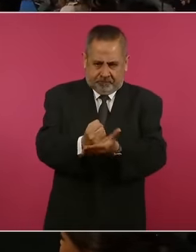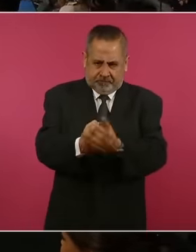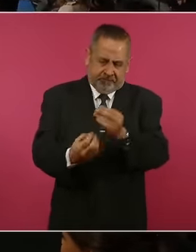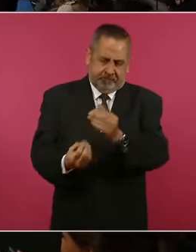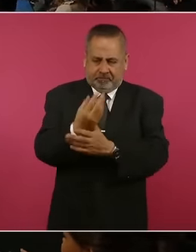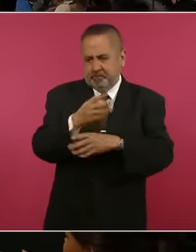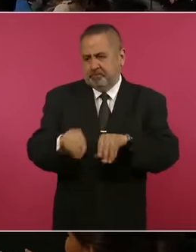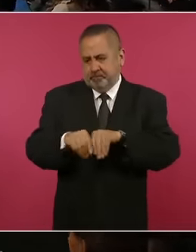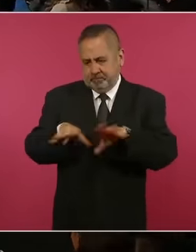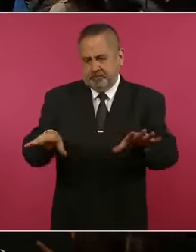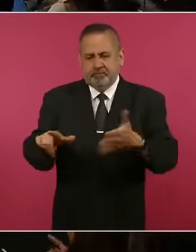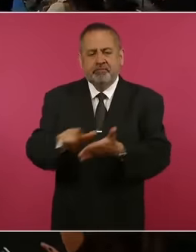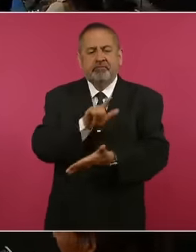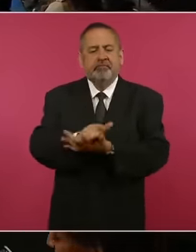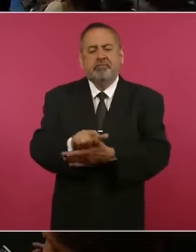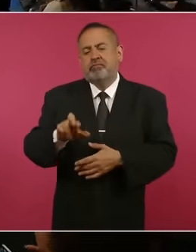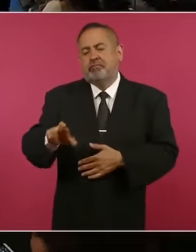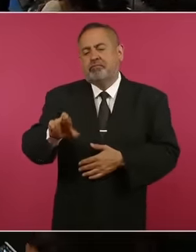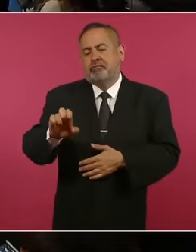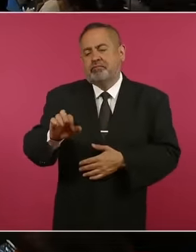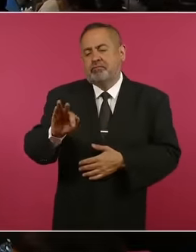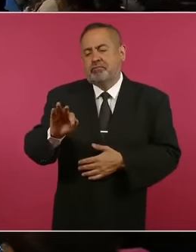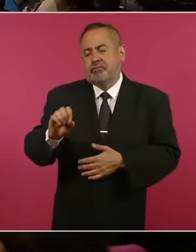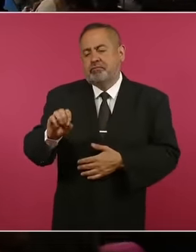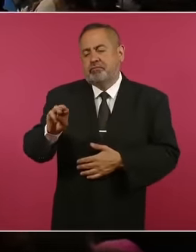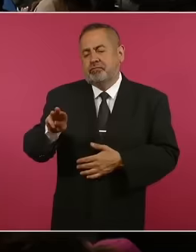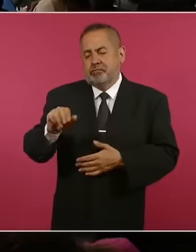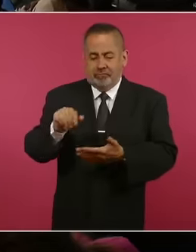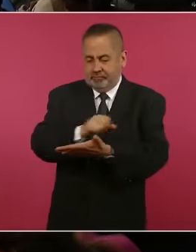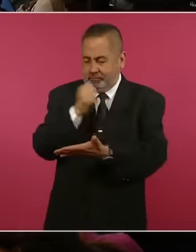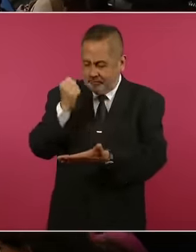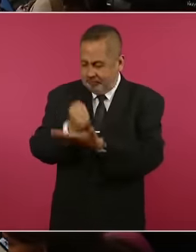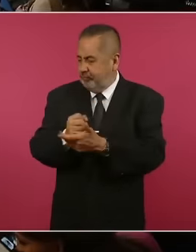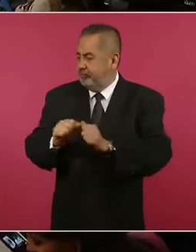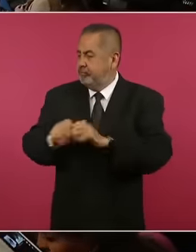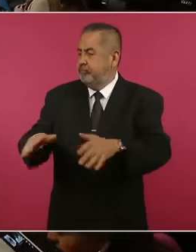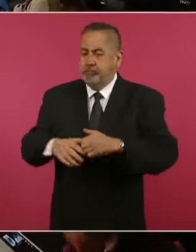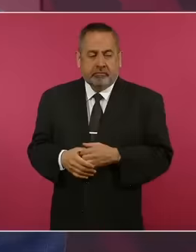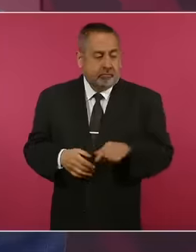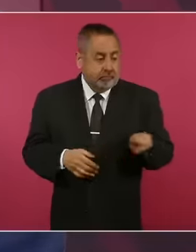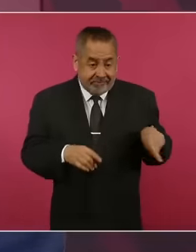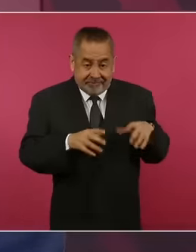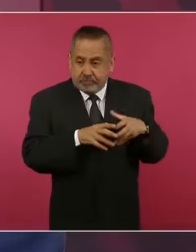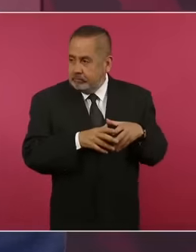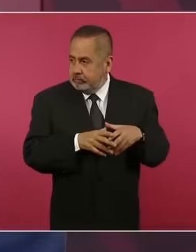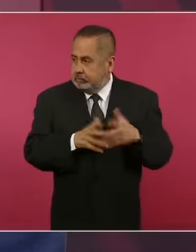a traer a Maximiliano